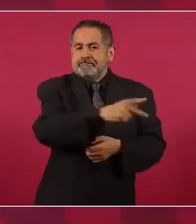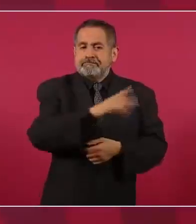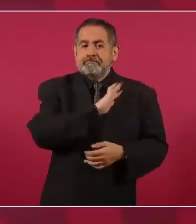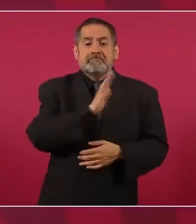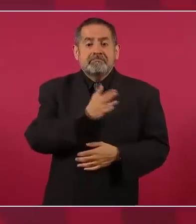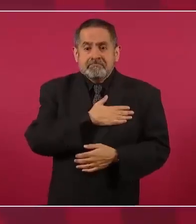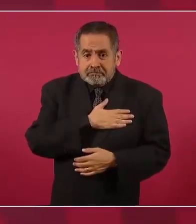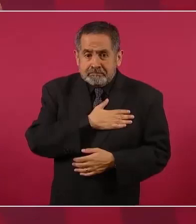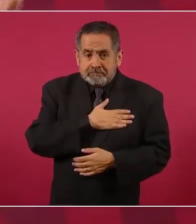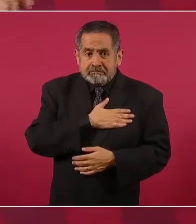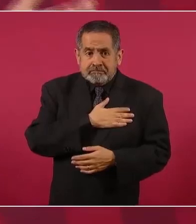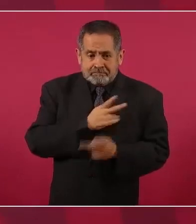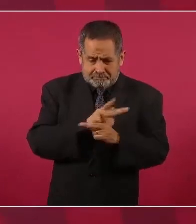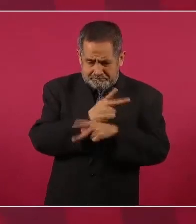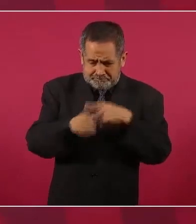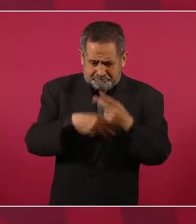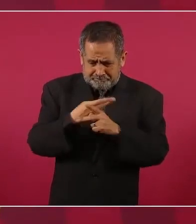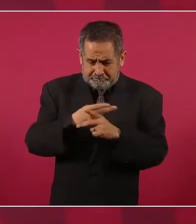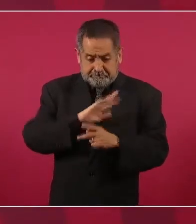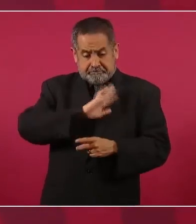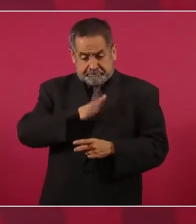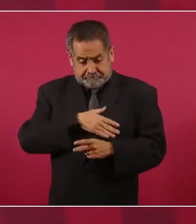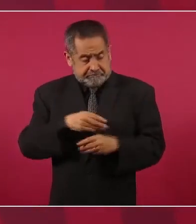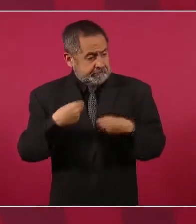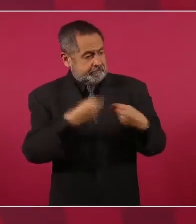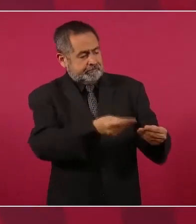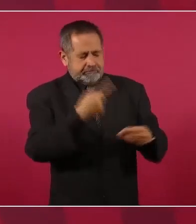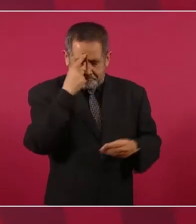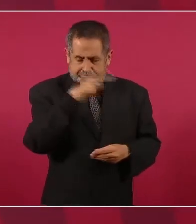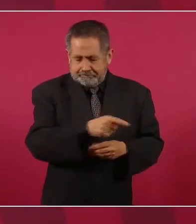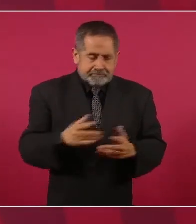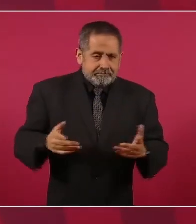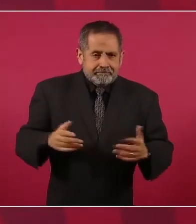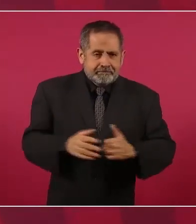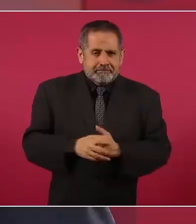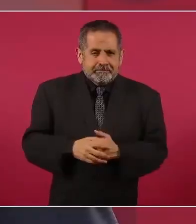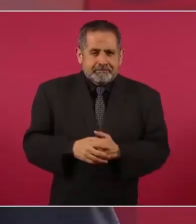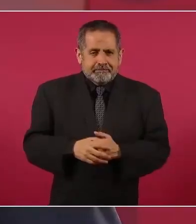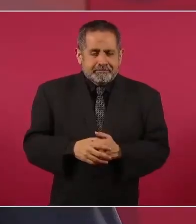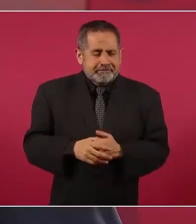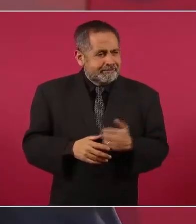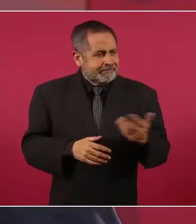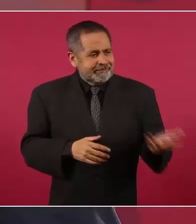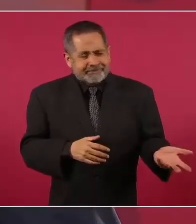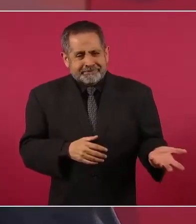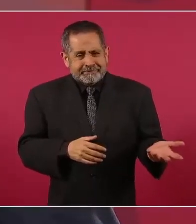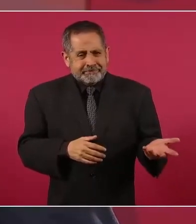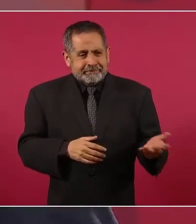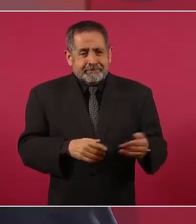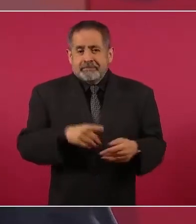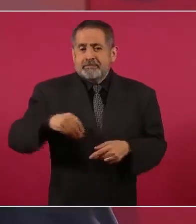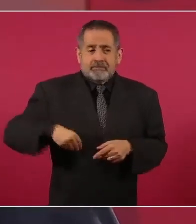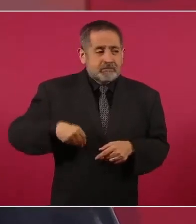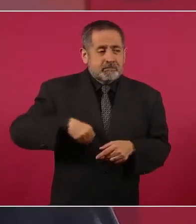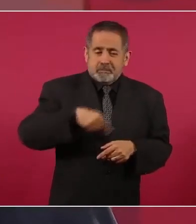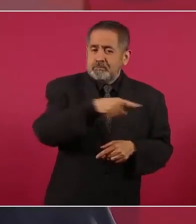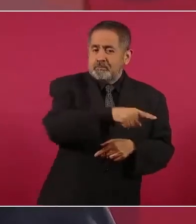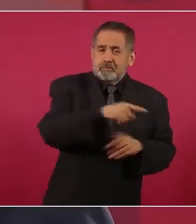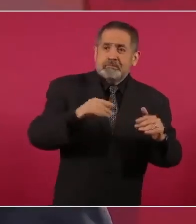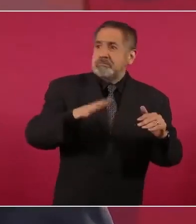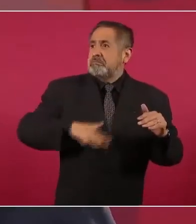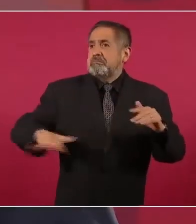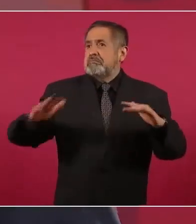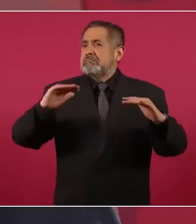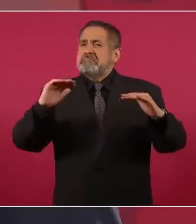ese es otro personaje, el padre de la desigualdad moderna en nuestro